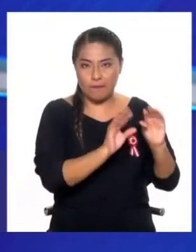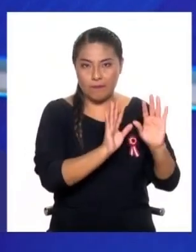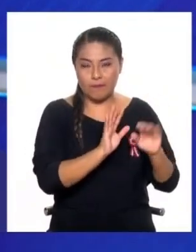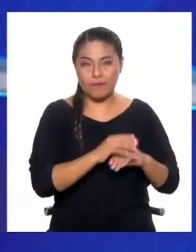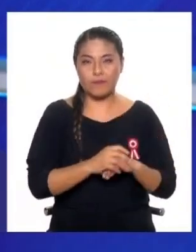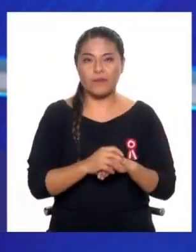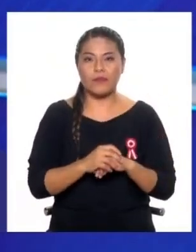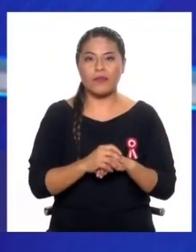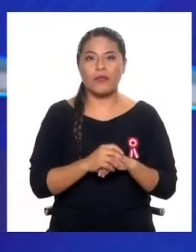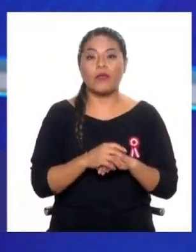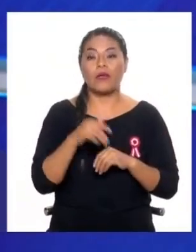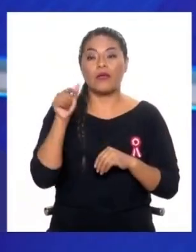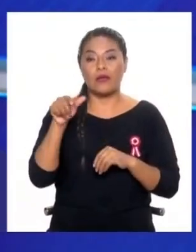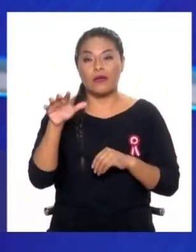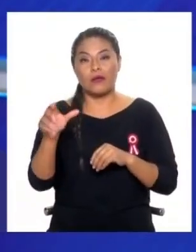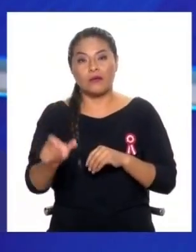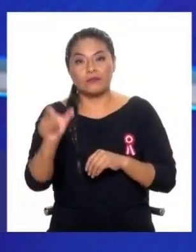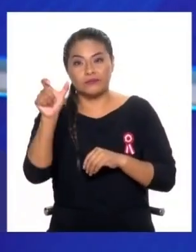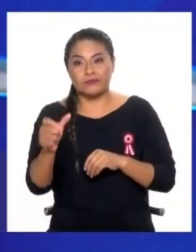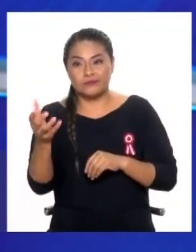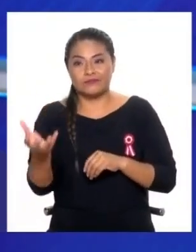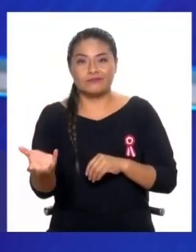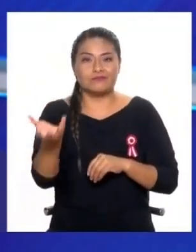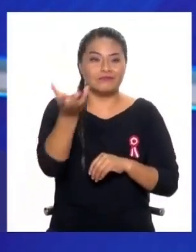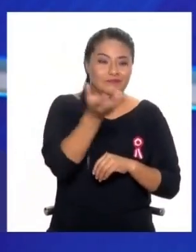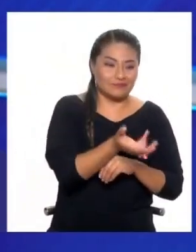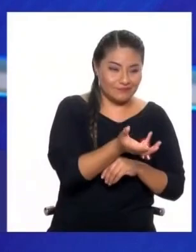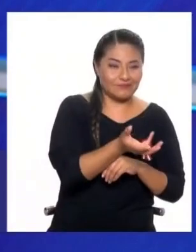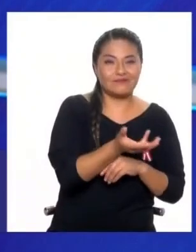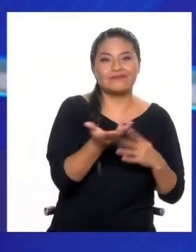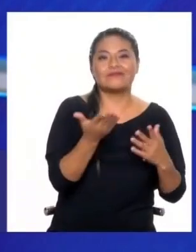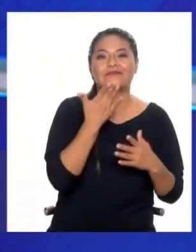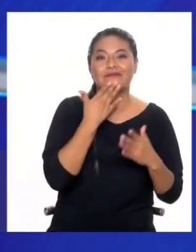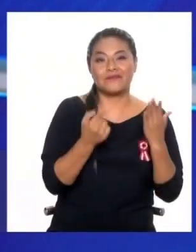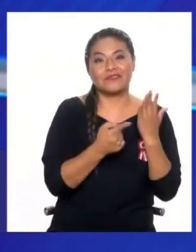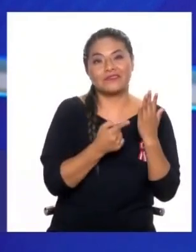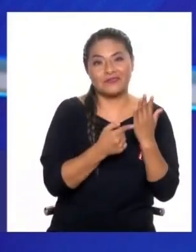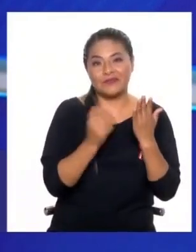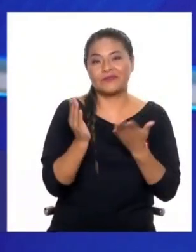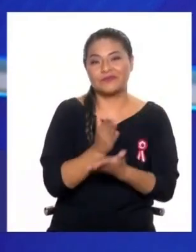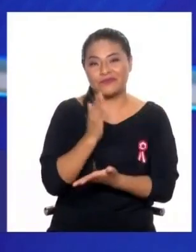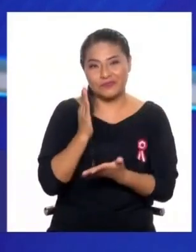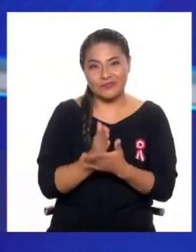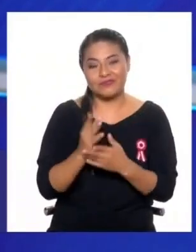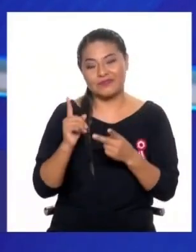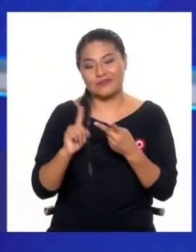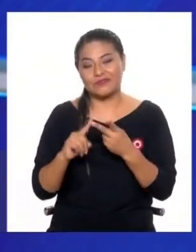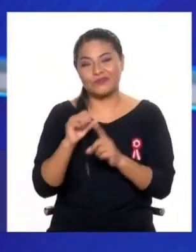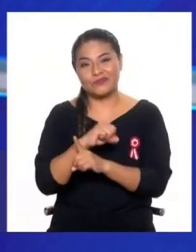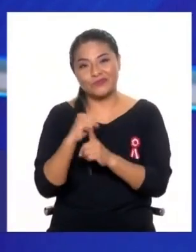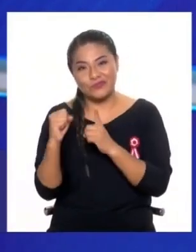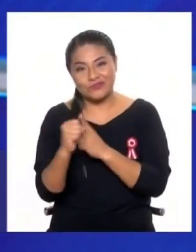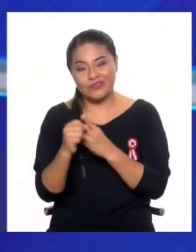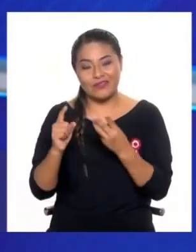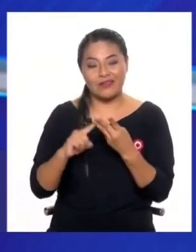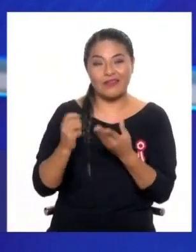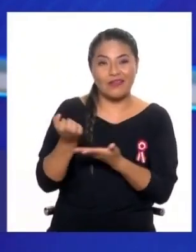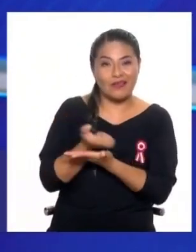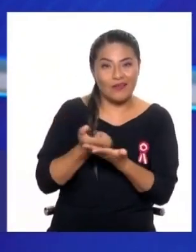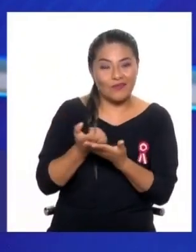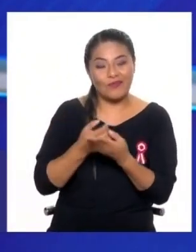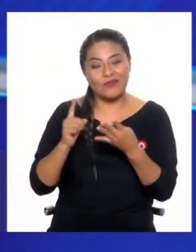ese problema es un problema también de varias dimensiones. Es un problema técnico, un problema social, económico y político.